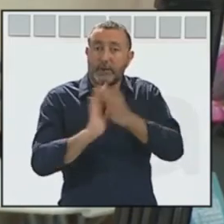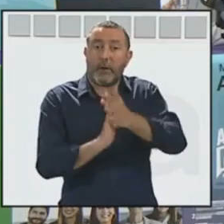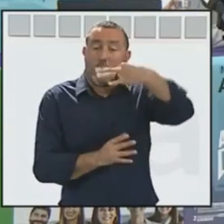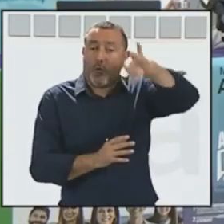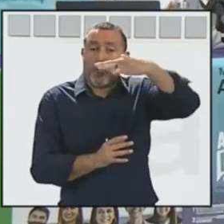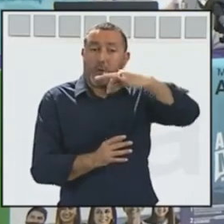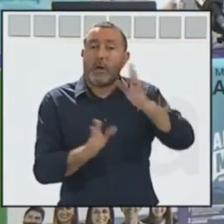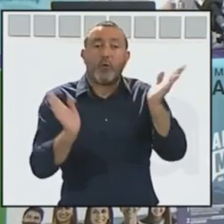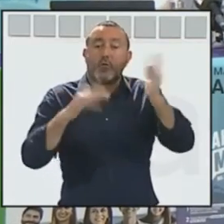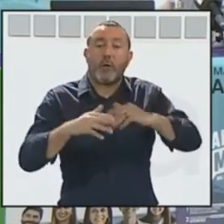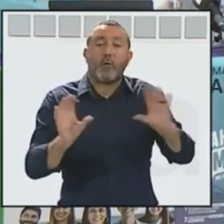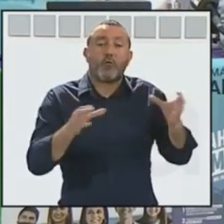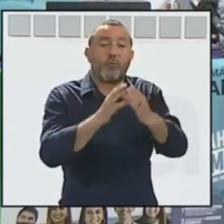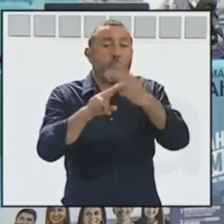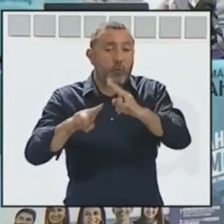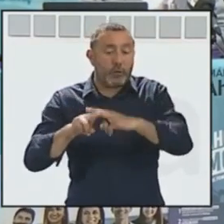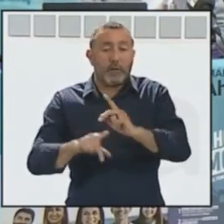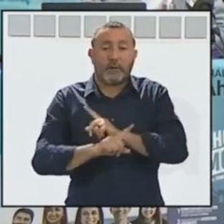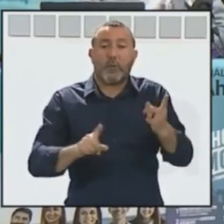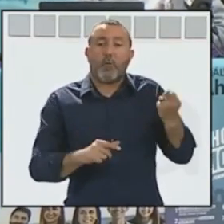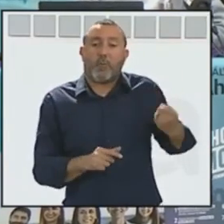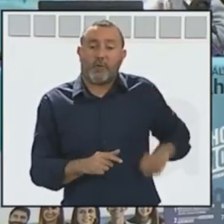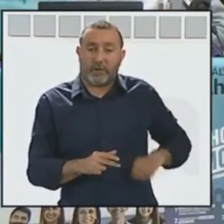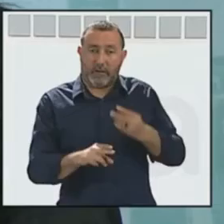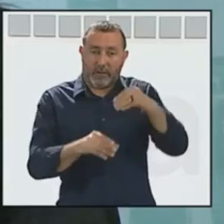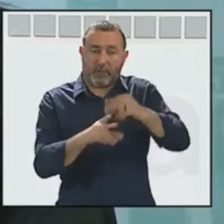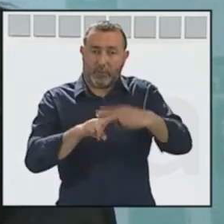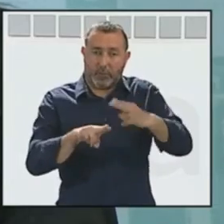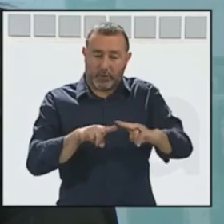ciudadana no compuesta por partidos ni por políticos profesionales.